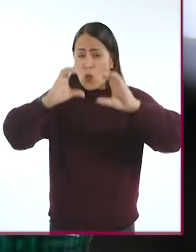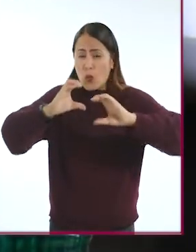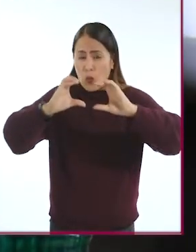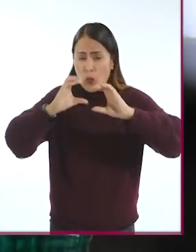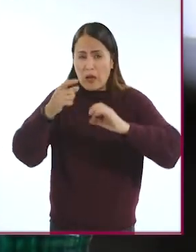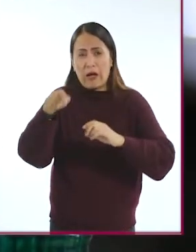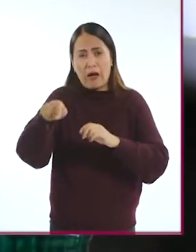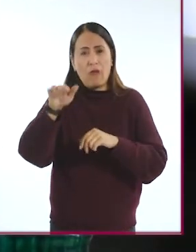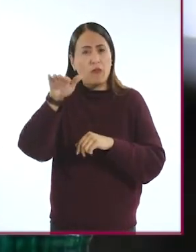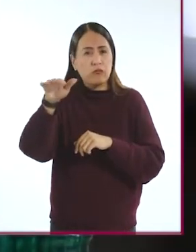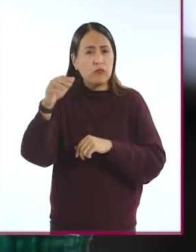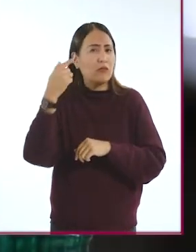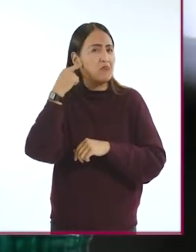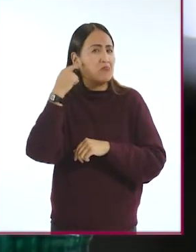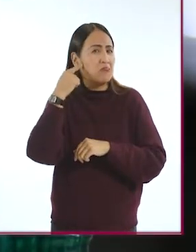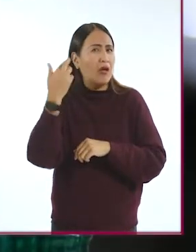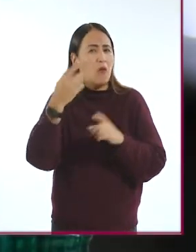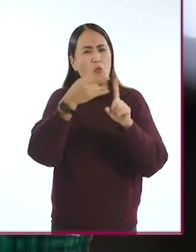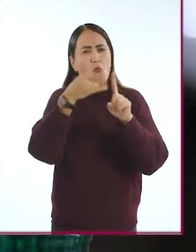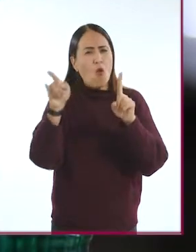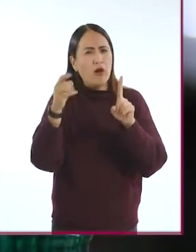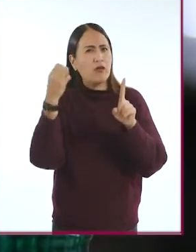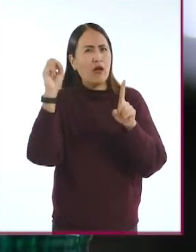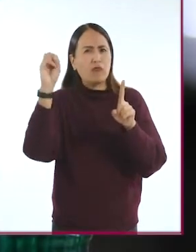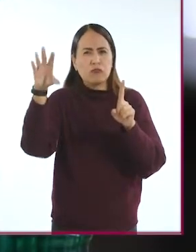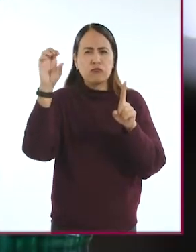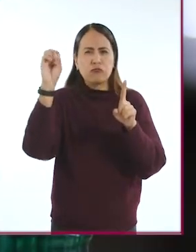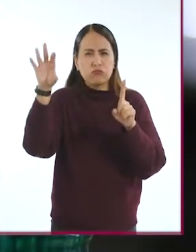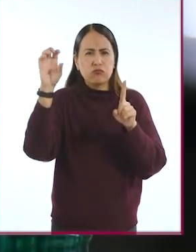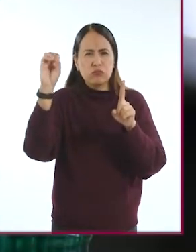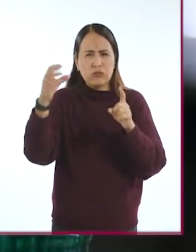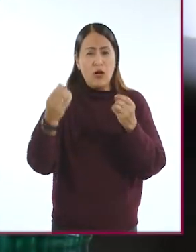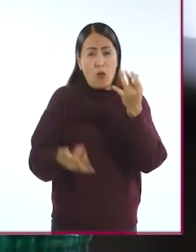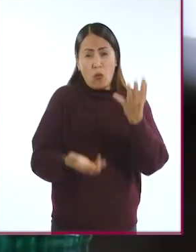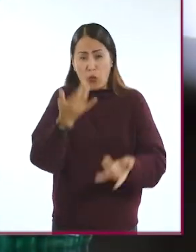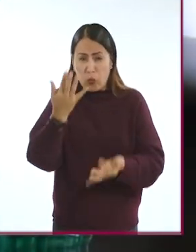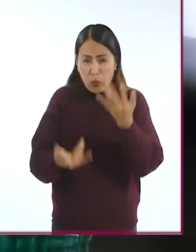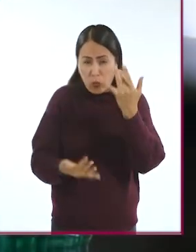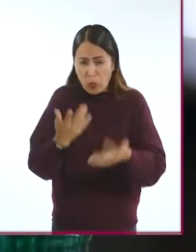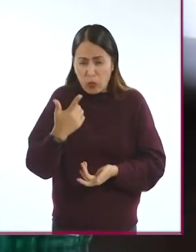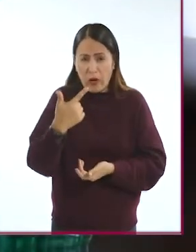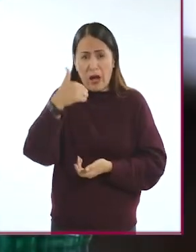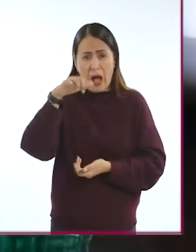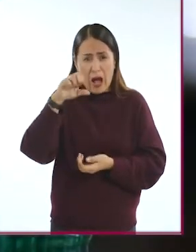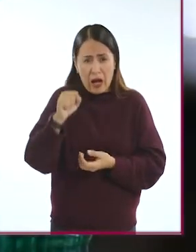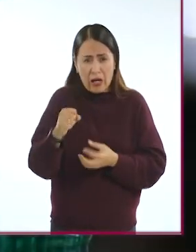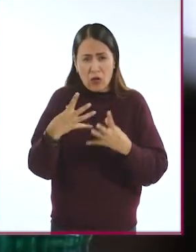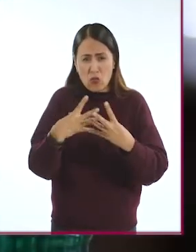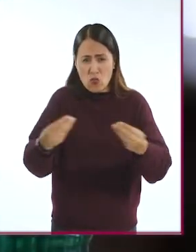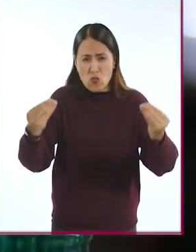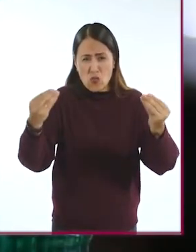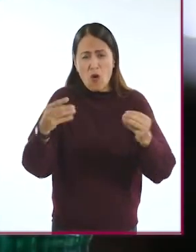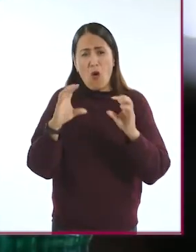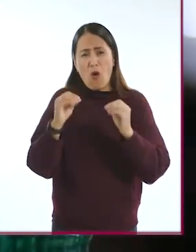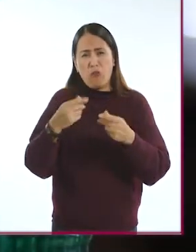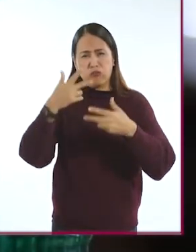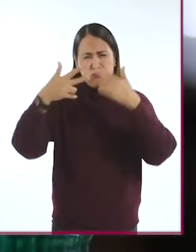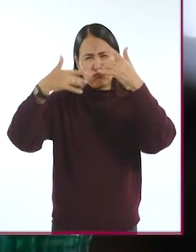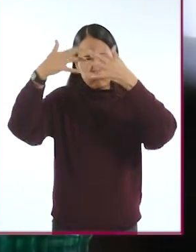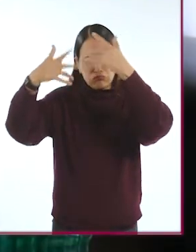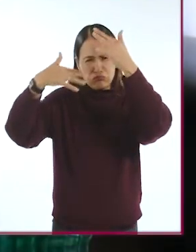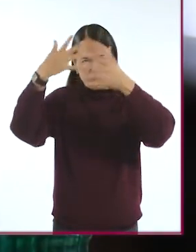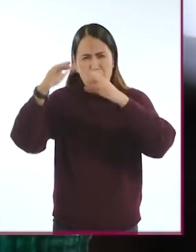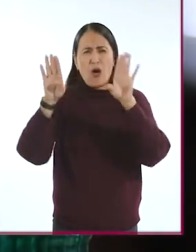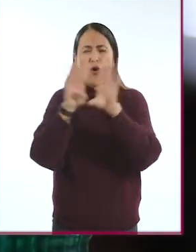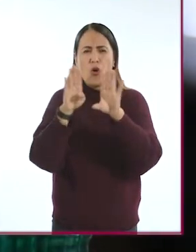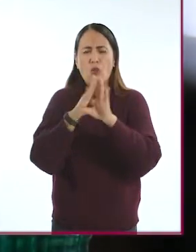Sirven para indicar que está sonando el timbre de la puerta, que hay un incendio, una fuga de gas o exceso de humo. Esto